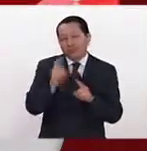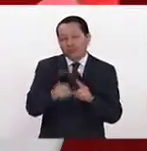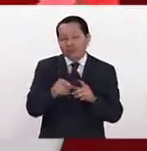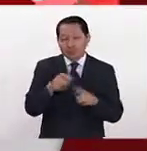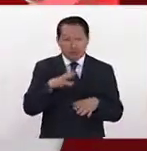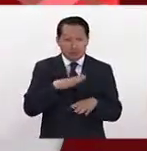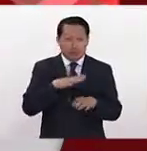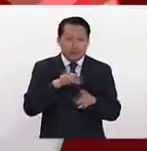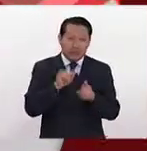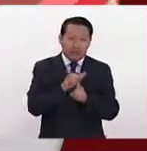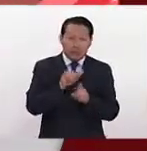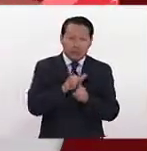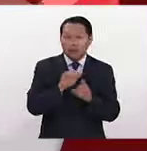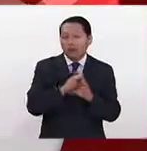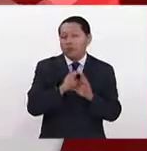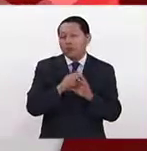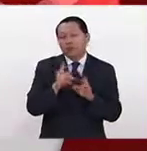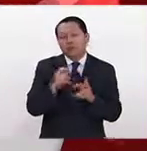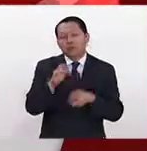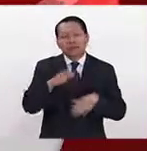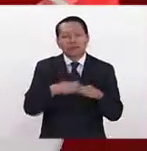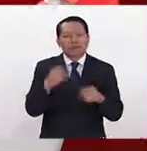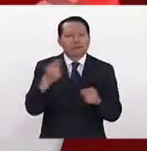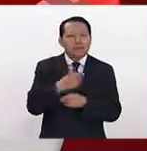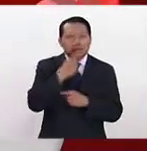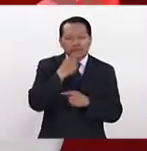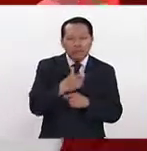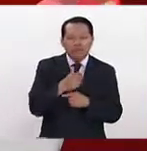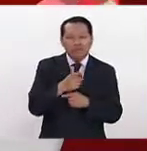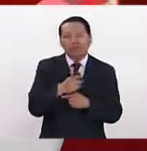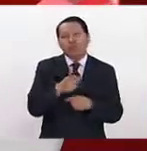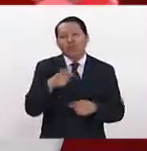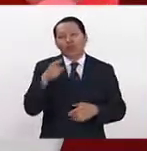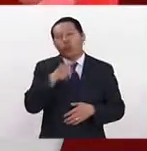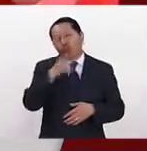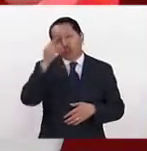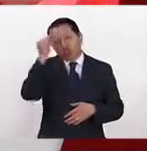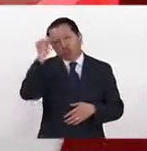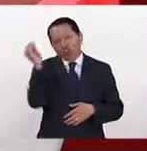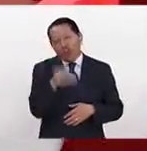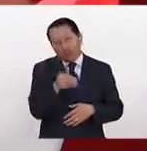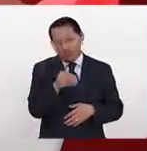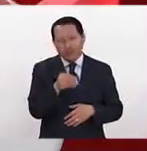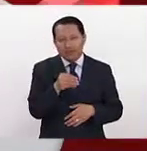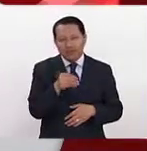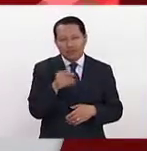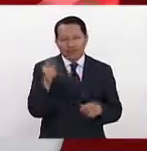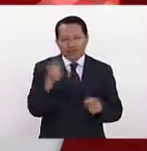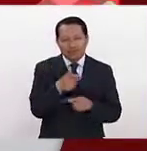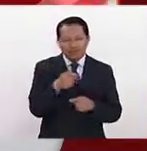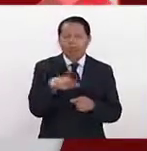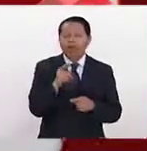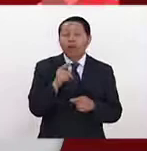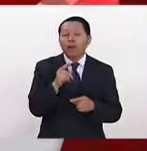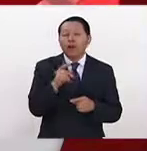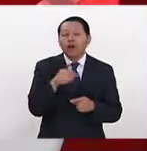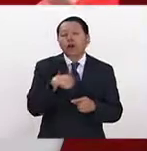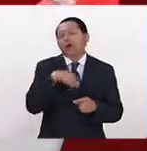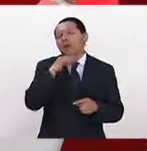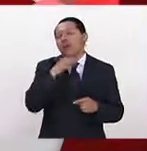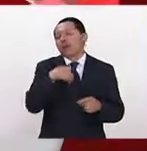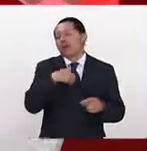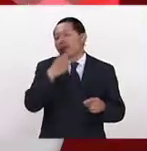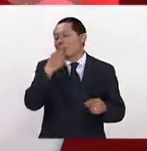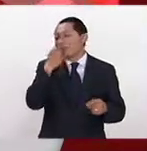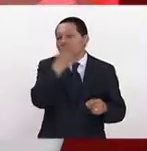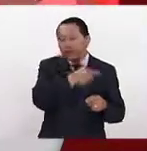pero una forma de llevarse y que es, ay, es que estás horrible, ¿no? Y tú no viste la cara de tu amiga, que a lo